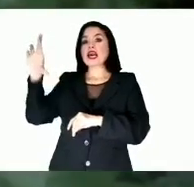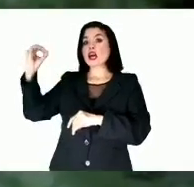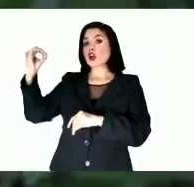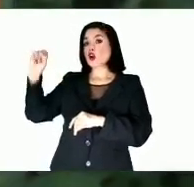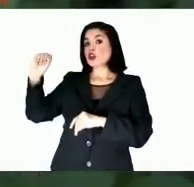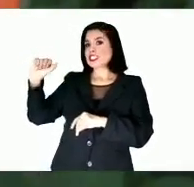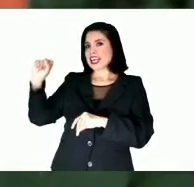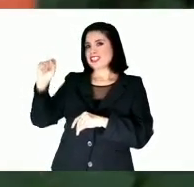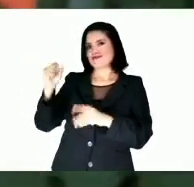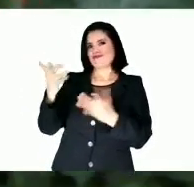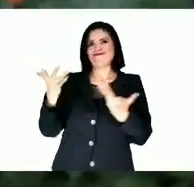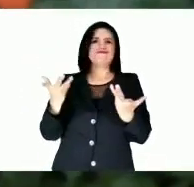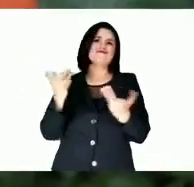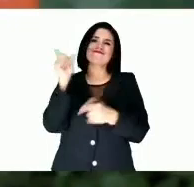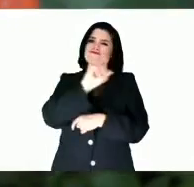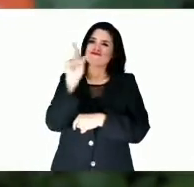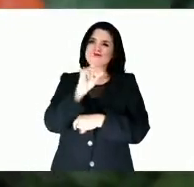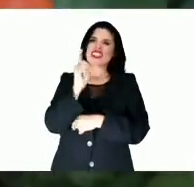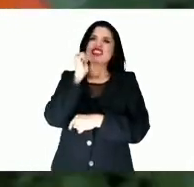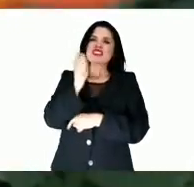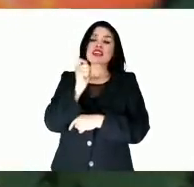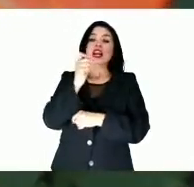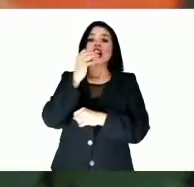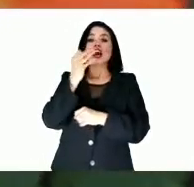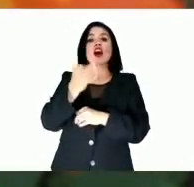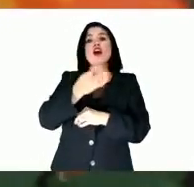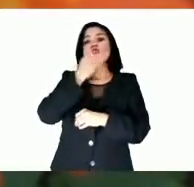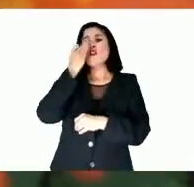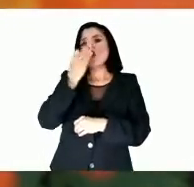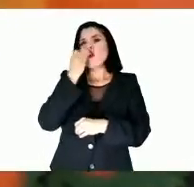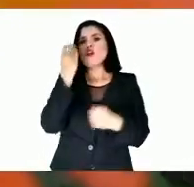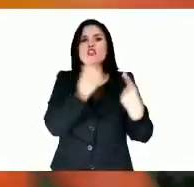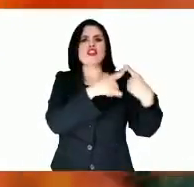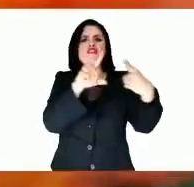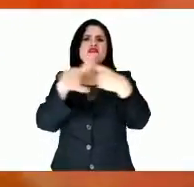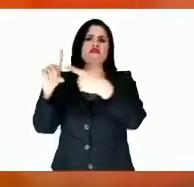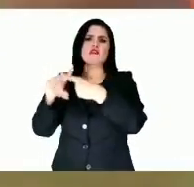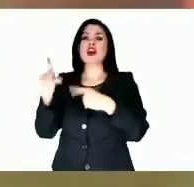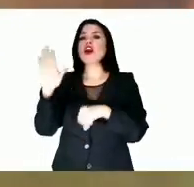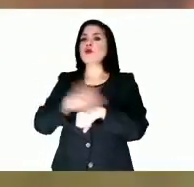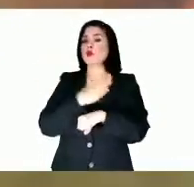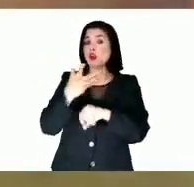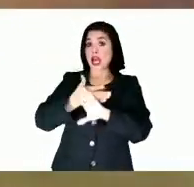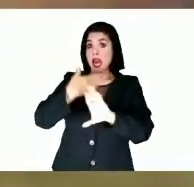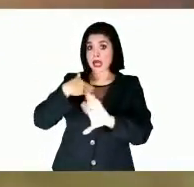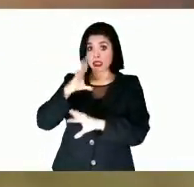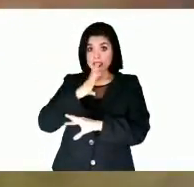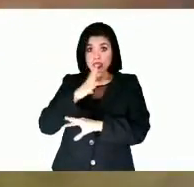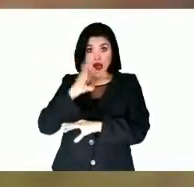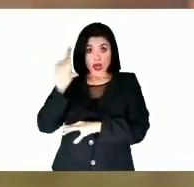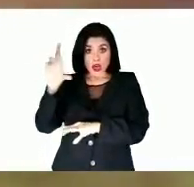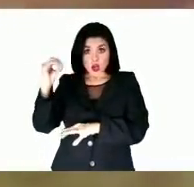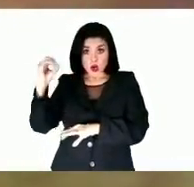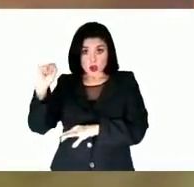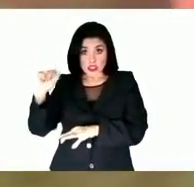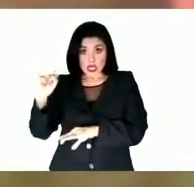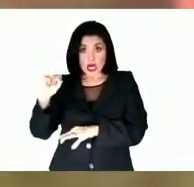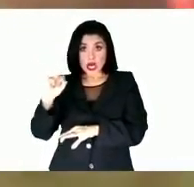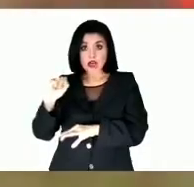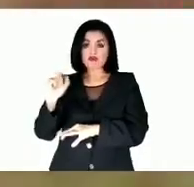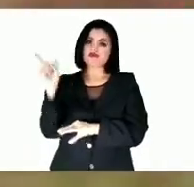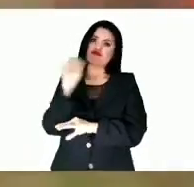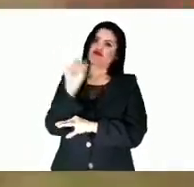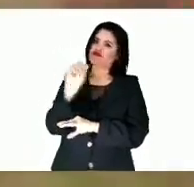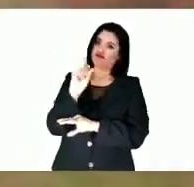Díaz habla de rosas es una expresión genérica de la época aplicada a diversas flores ya que no había rosas en América antes de la conquista.